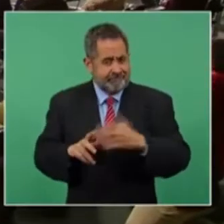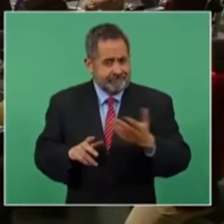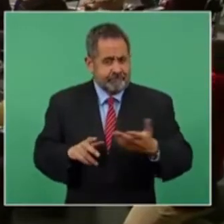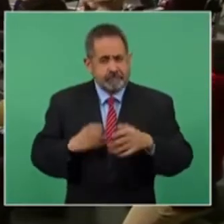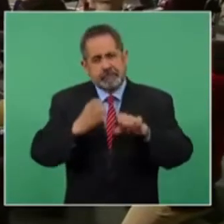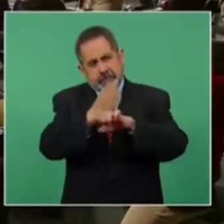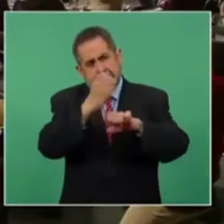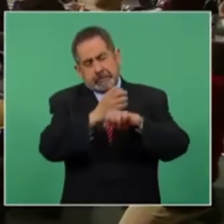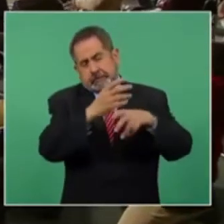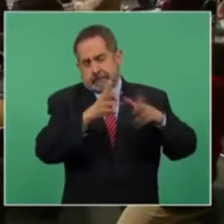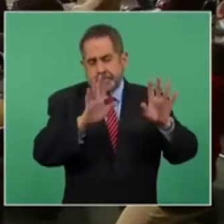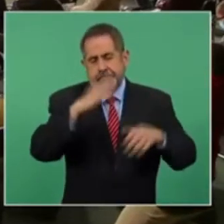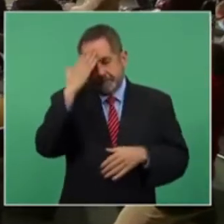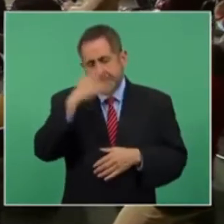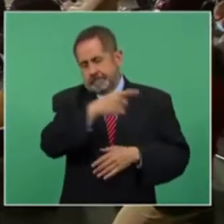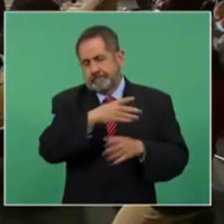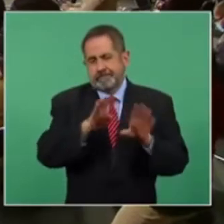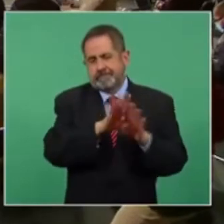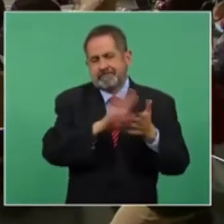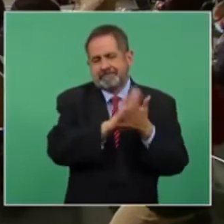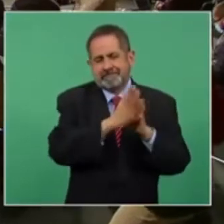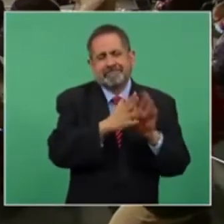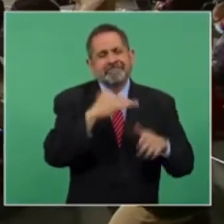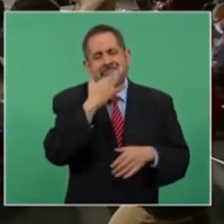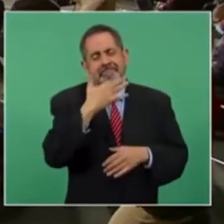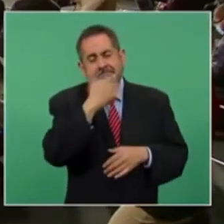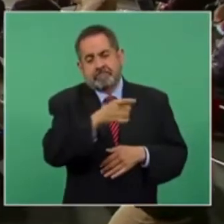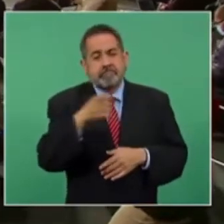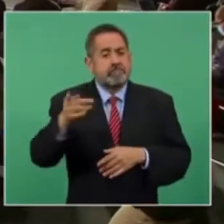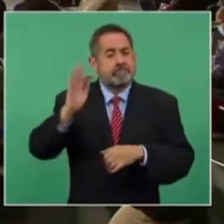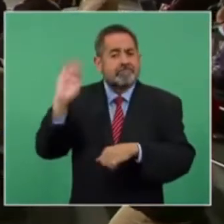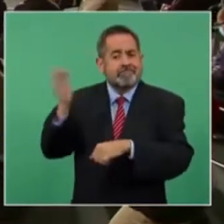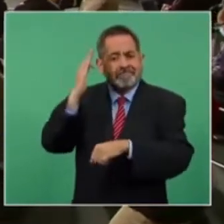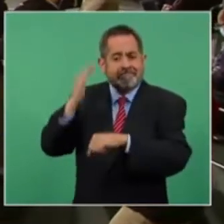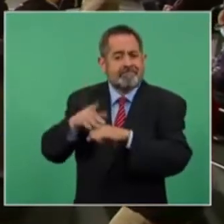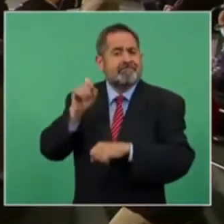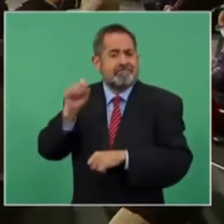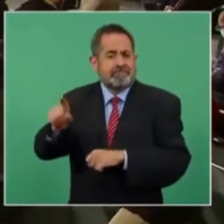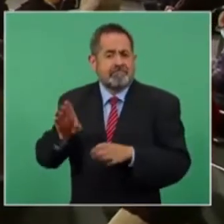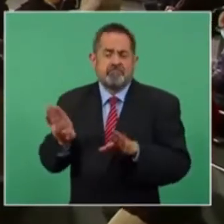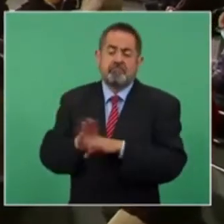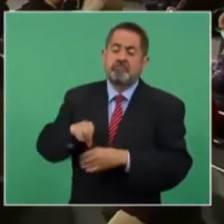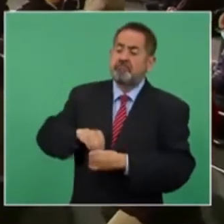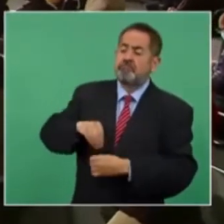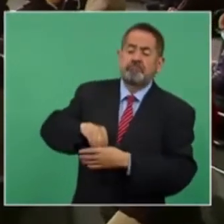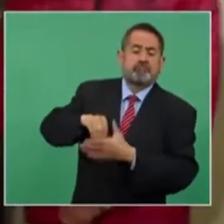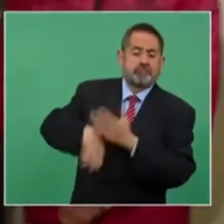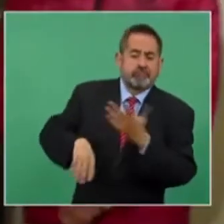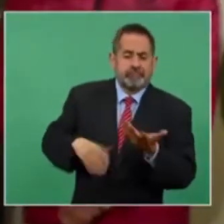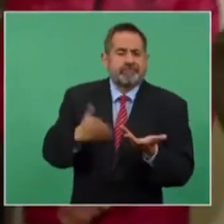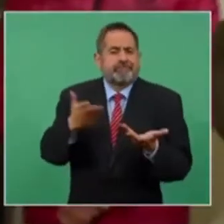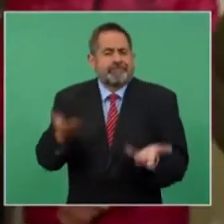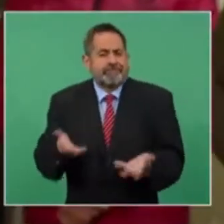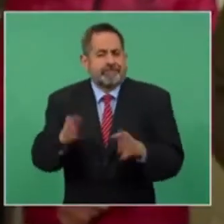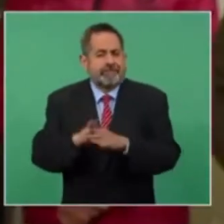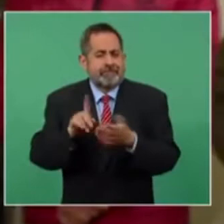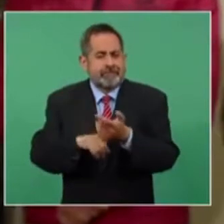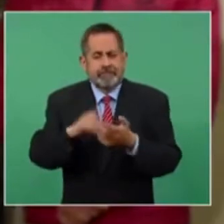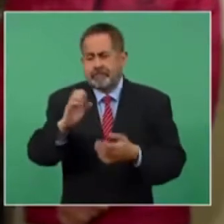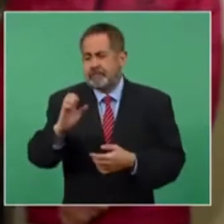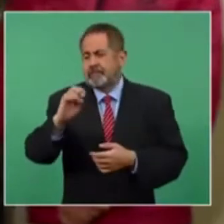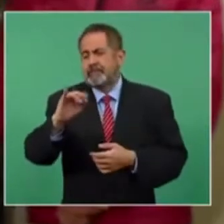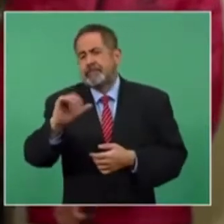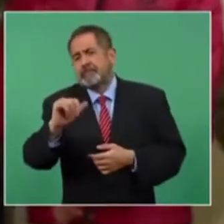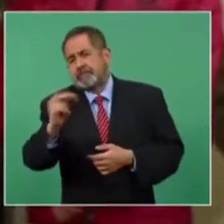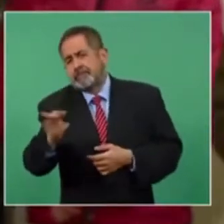las estatales pues ya uno sabe que están corrompidas, pero ¿y las federales? En este caso, señora Encinas, ¿qué se hace? ¿habría manera